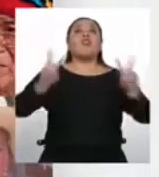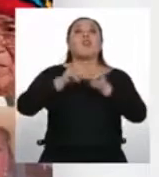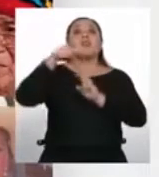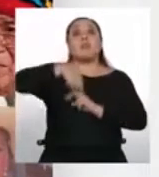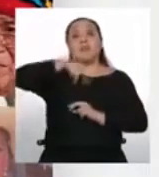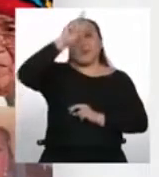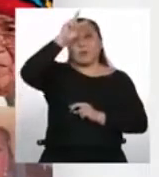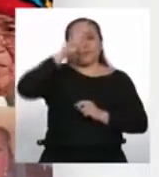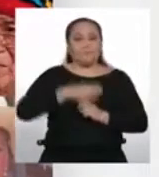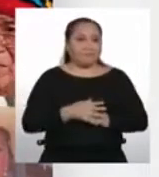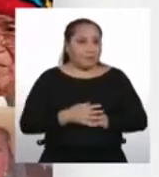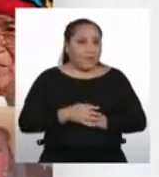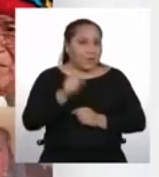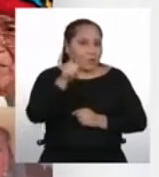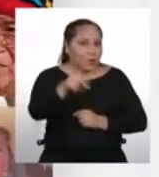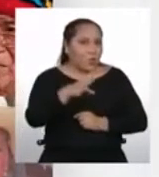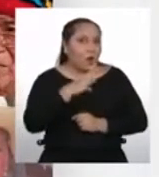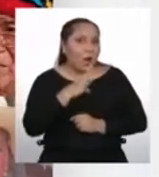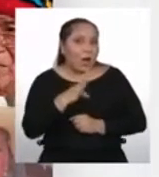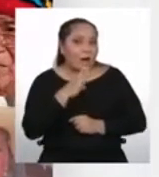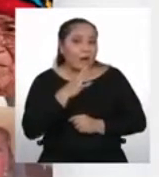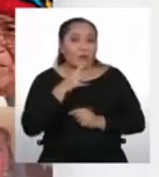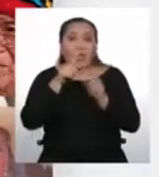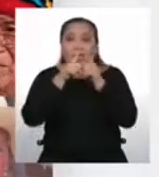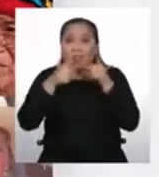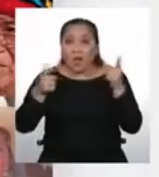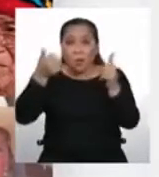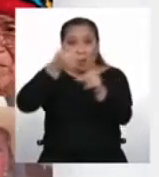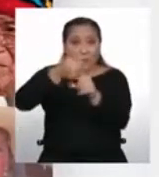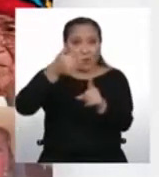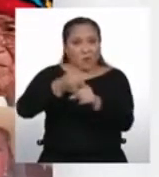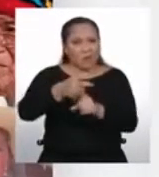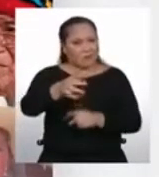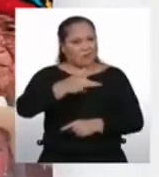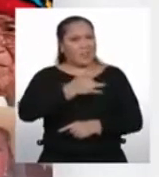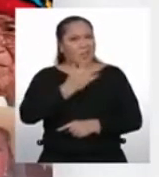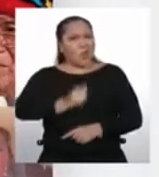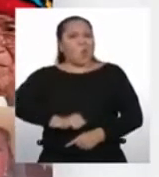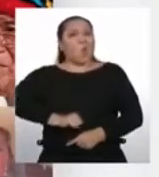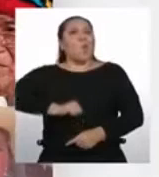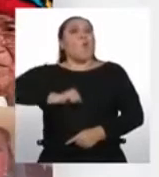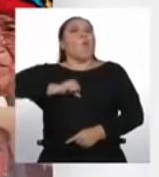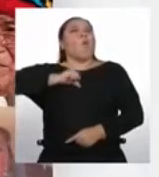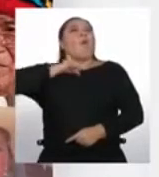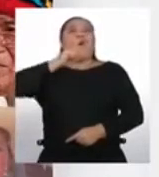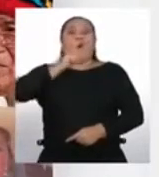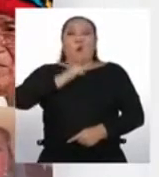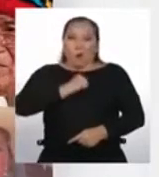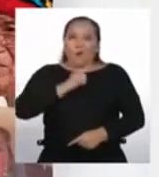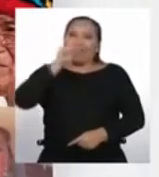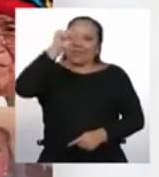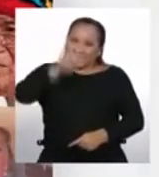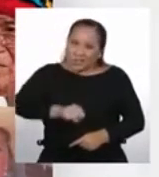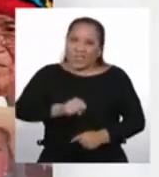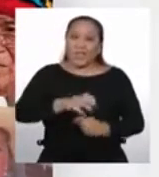Entonces, si tú hablas una lengua originaria, siéntete orgulloso u orgullosa. O si algún miembro de tu